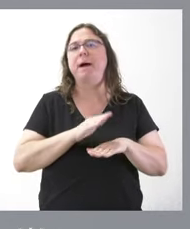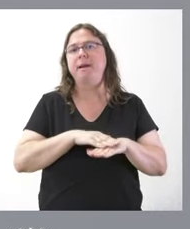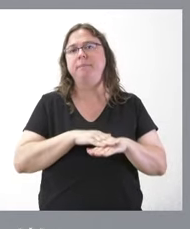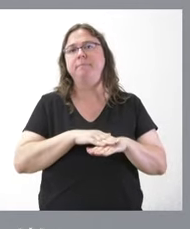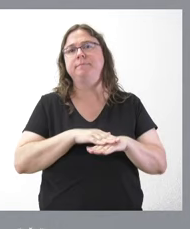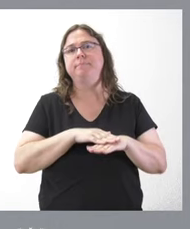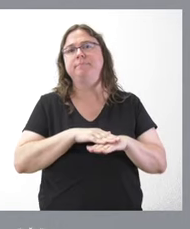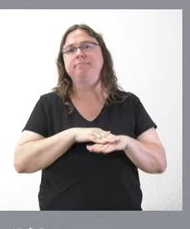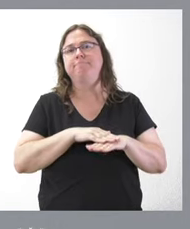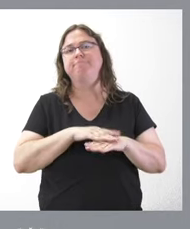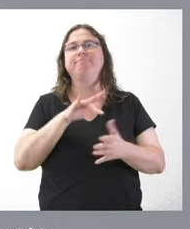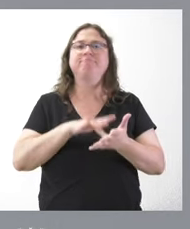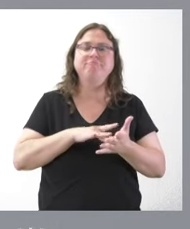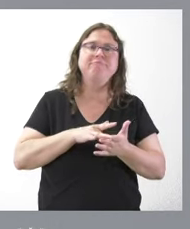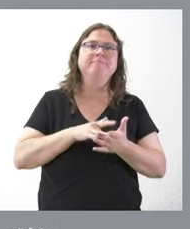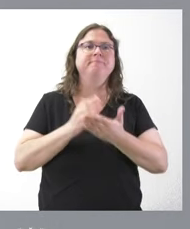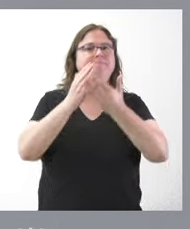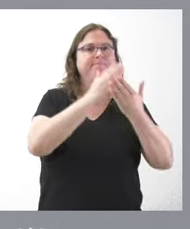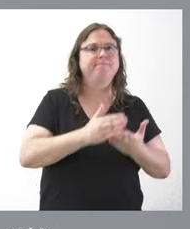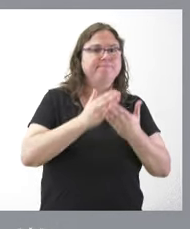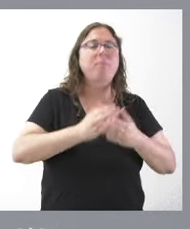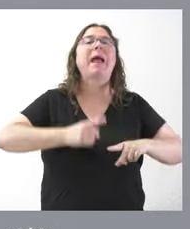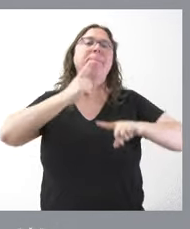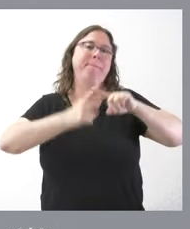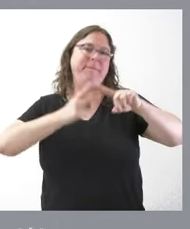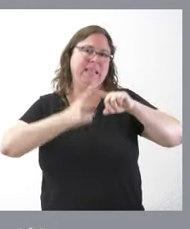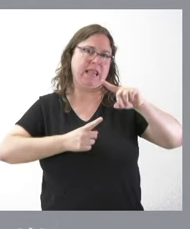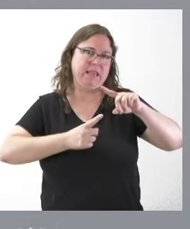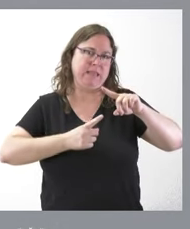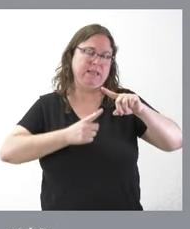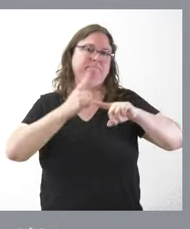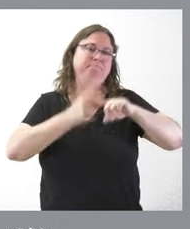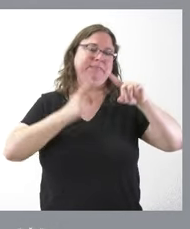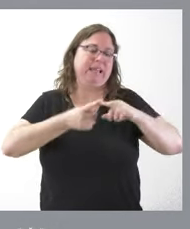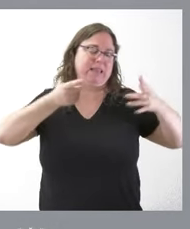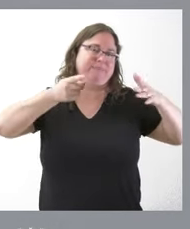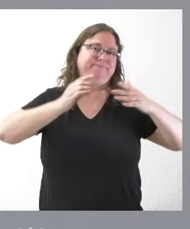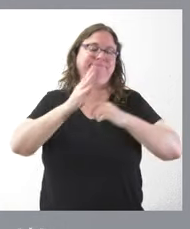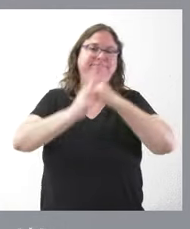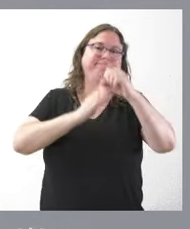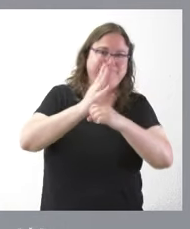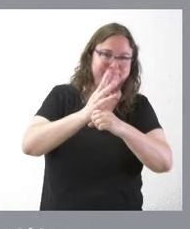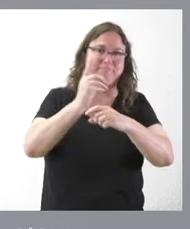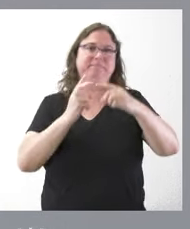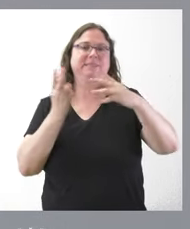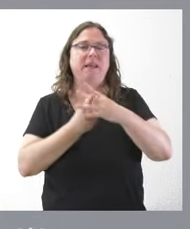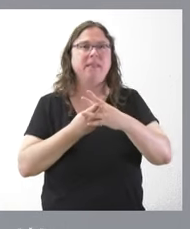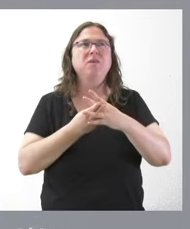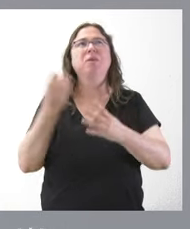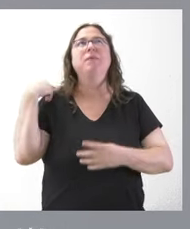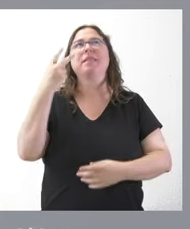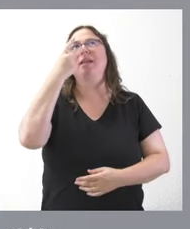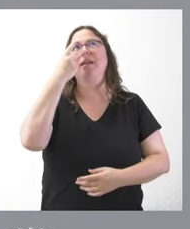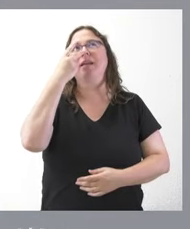para examinar este balance de mitad de legislatura. En su momento, hace ya, creo, dos legislaturas,